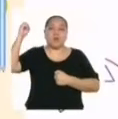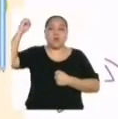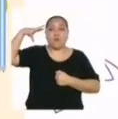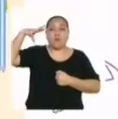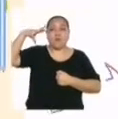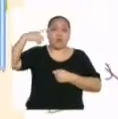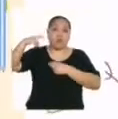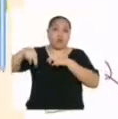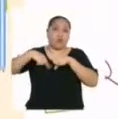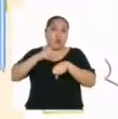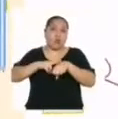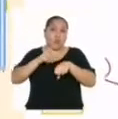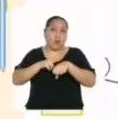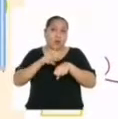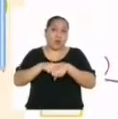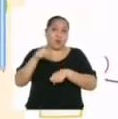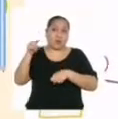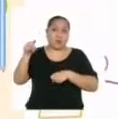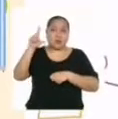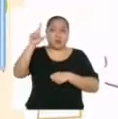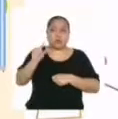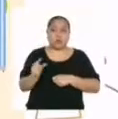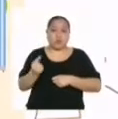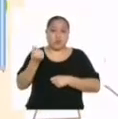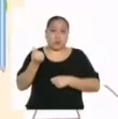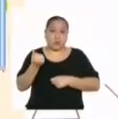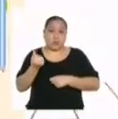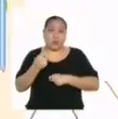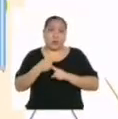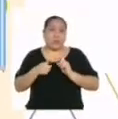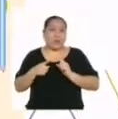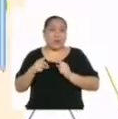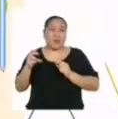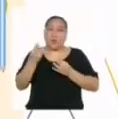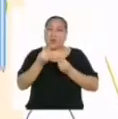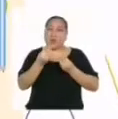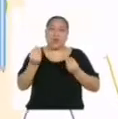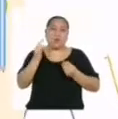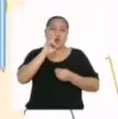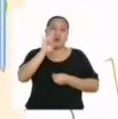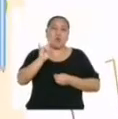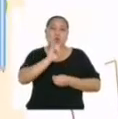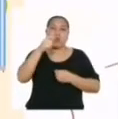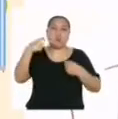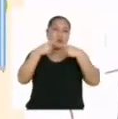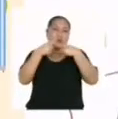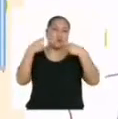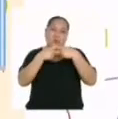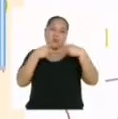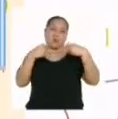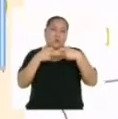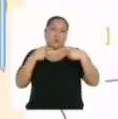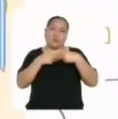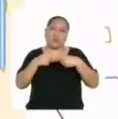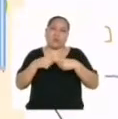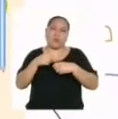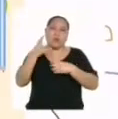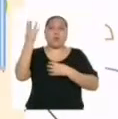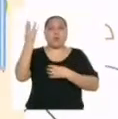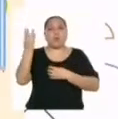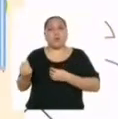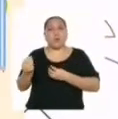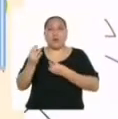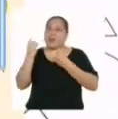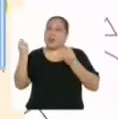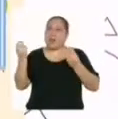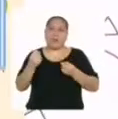focos comunes que son más baratos, pero que generan mayor consumo eléctrico y duran menos.